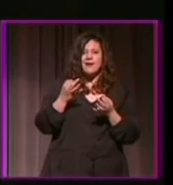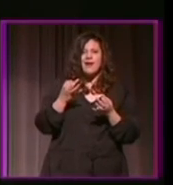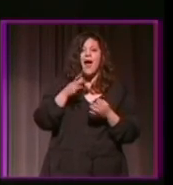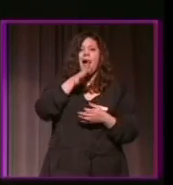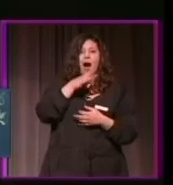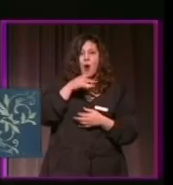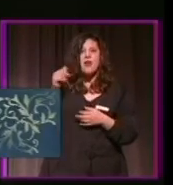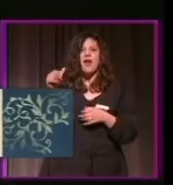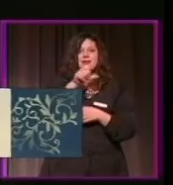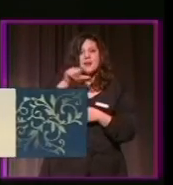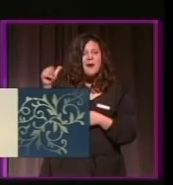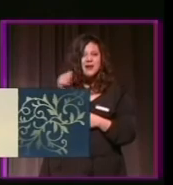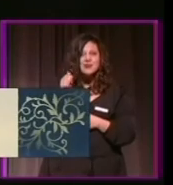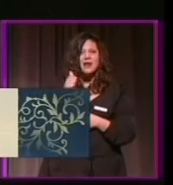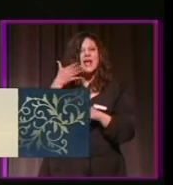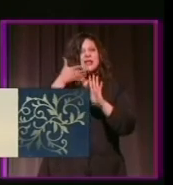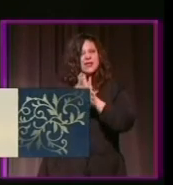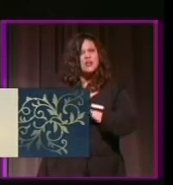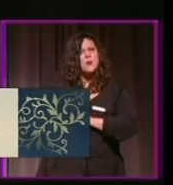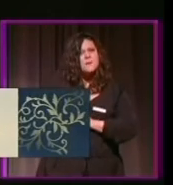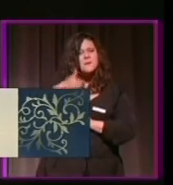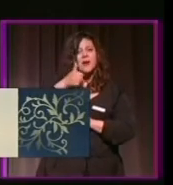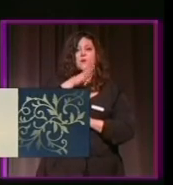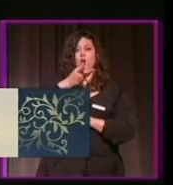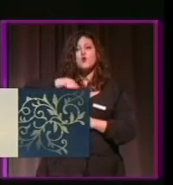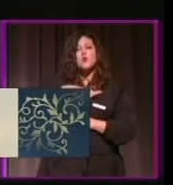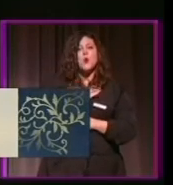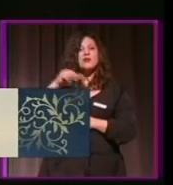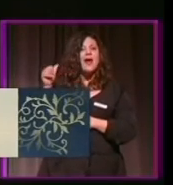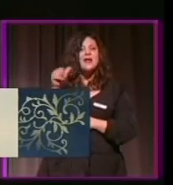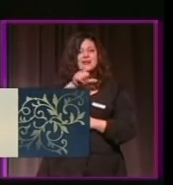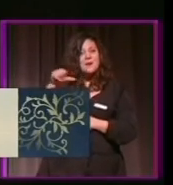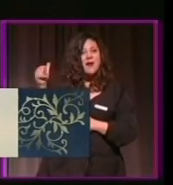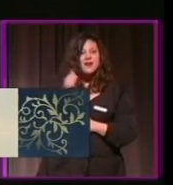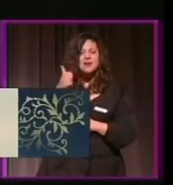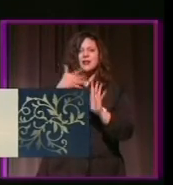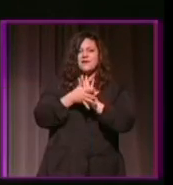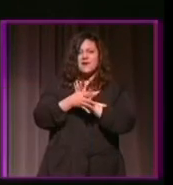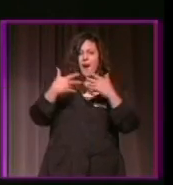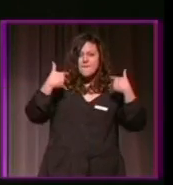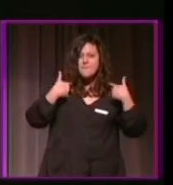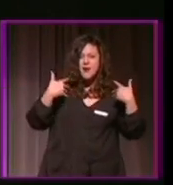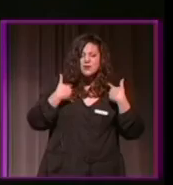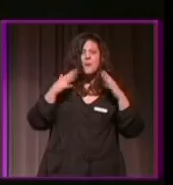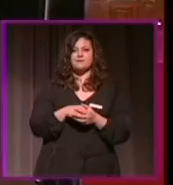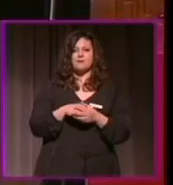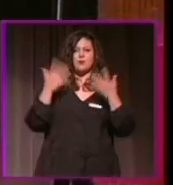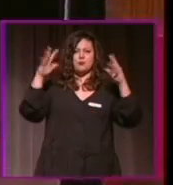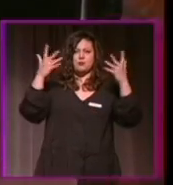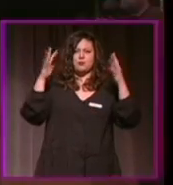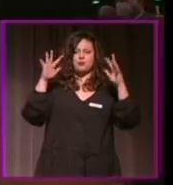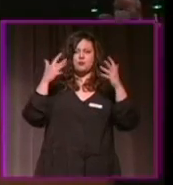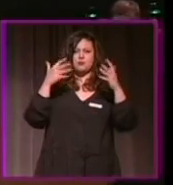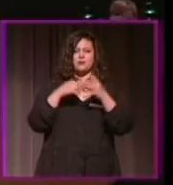Santa. Porque nuestra Semana Santa es pasión, es sufrimiento. Pero también es fe y también es esperanza.